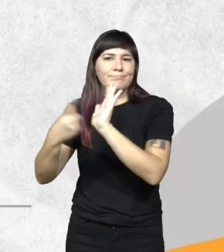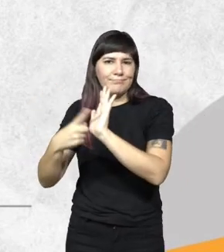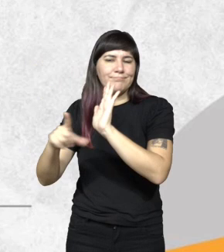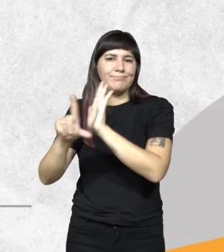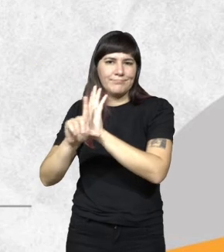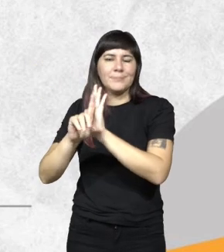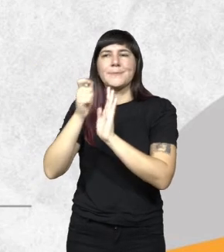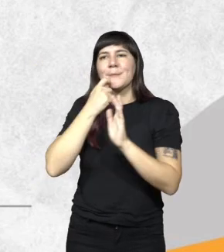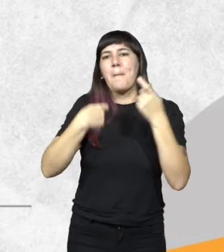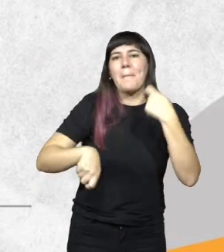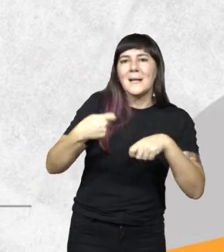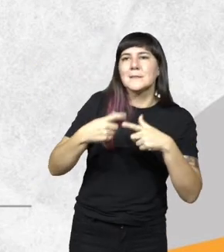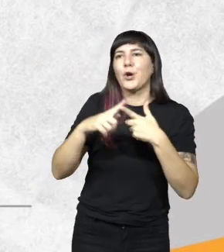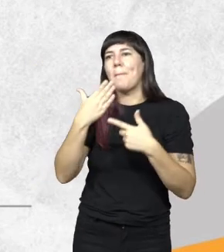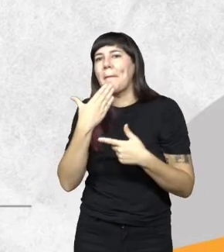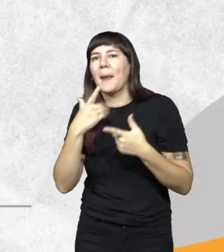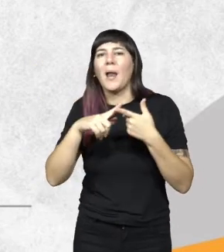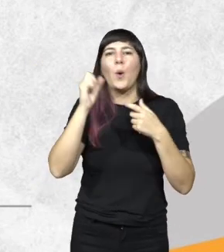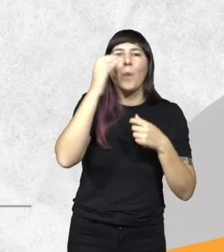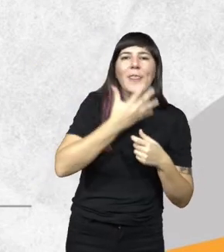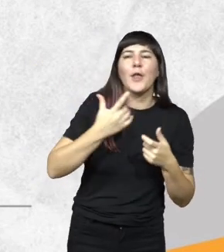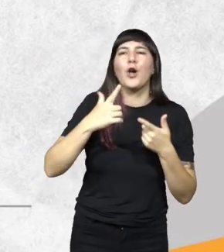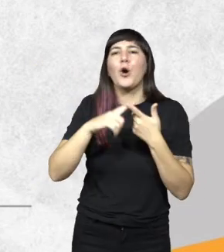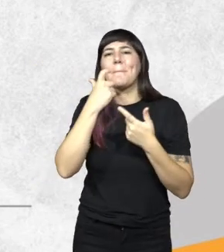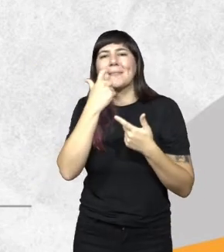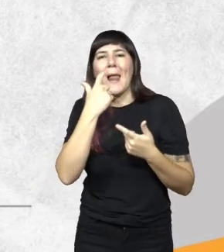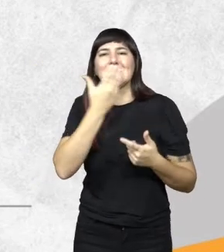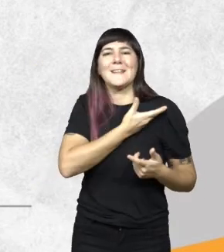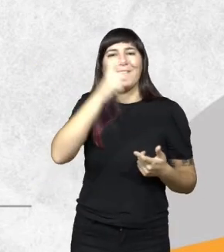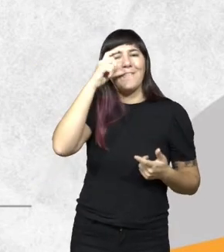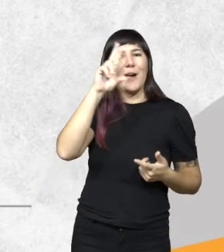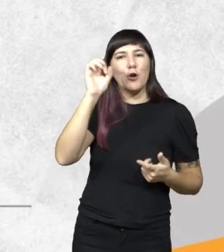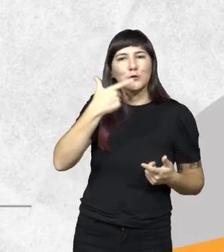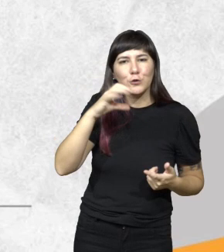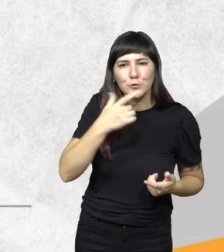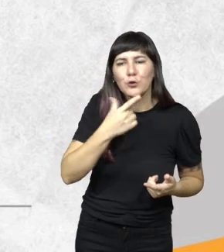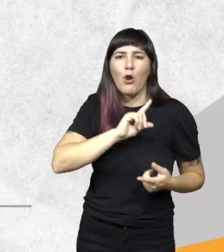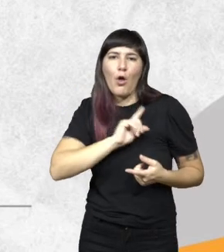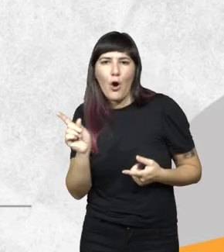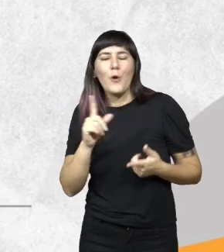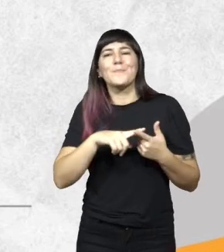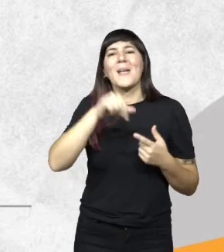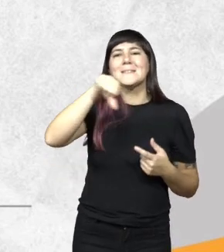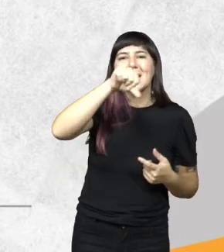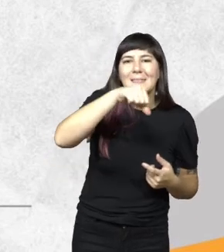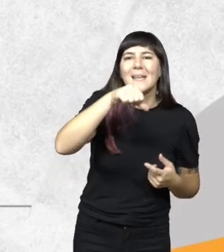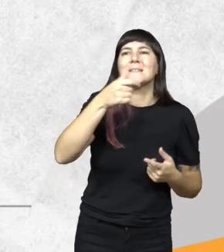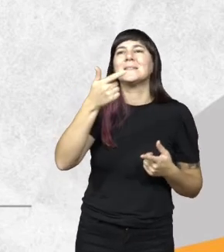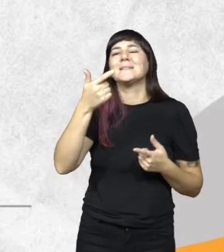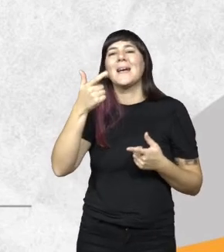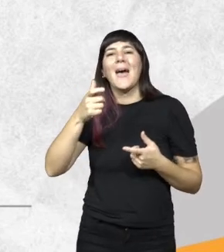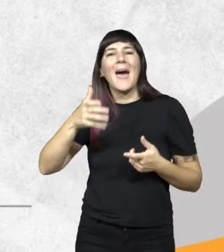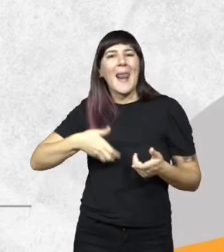categorías, plásticos, papel, cartón, vidrio, metales ferrosos y no ferrosos, cerámica, madera y aceites y grasas